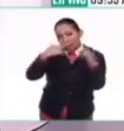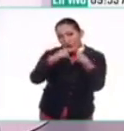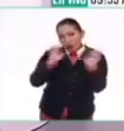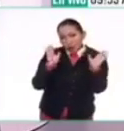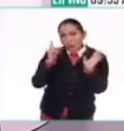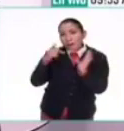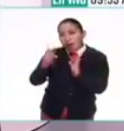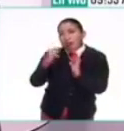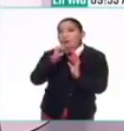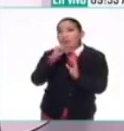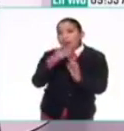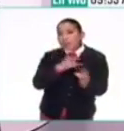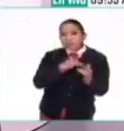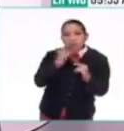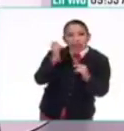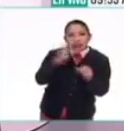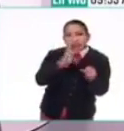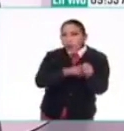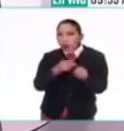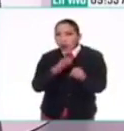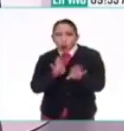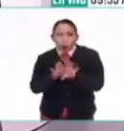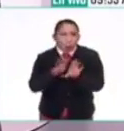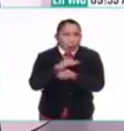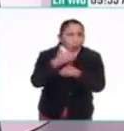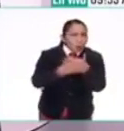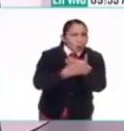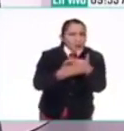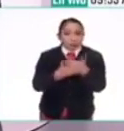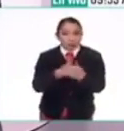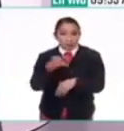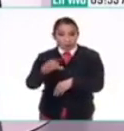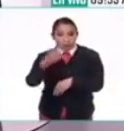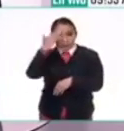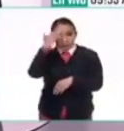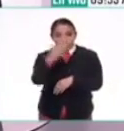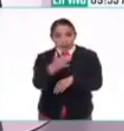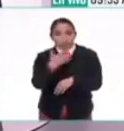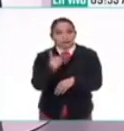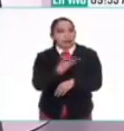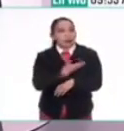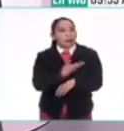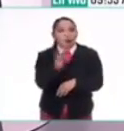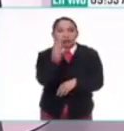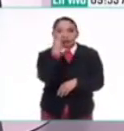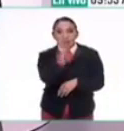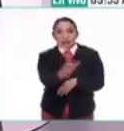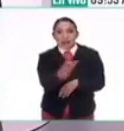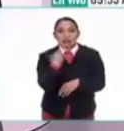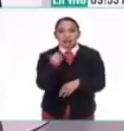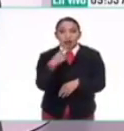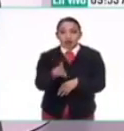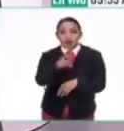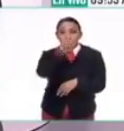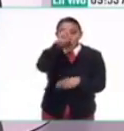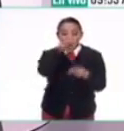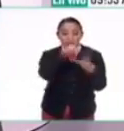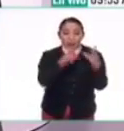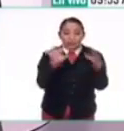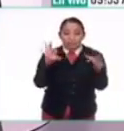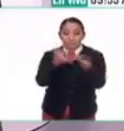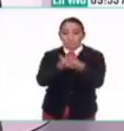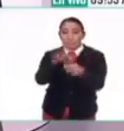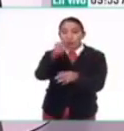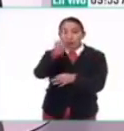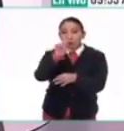también de interpretación de la naturaleza. Hoy sabemos que tenemos por lo menos tres divinidades asociadas al